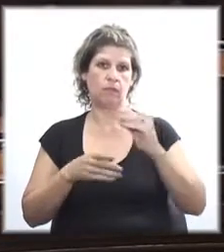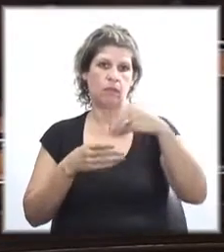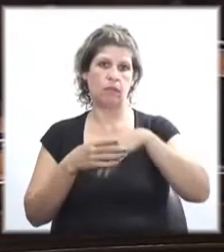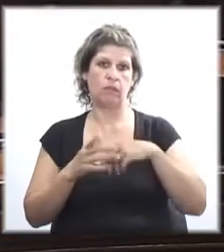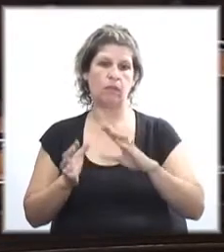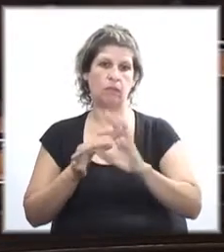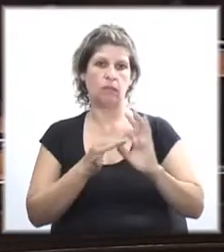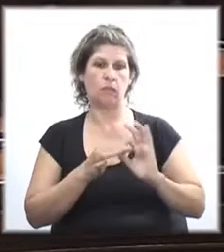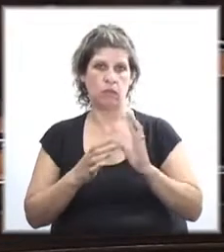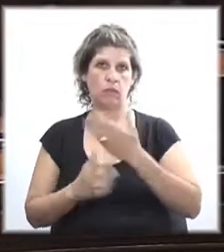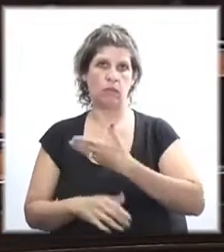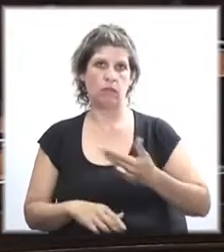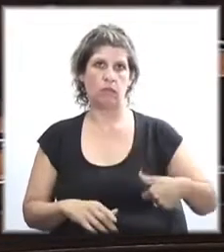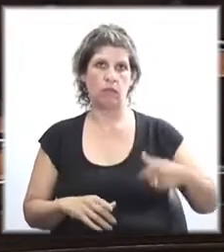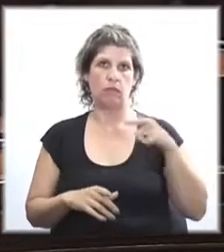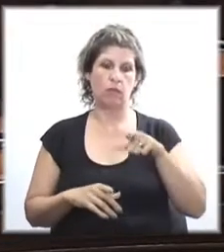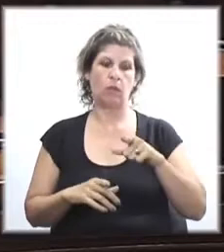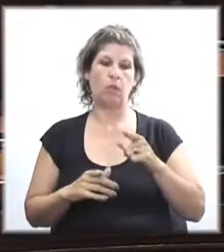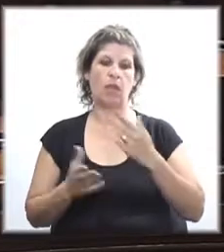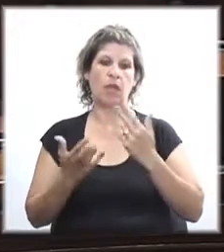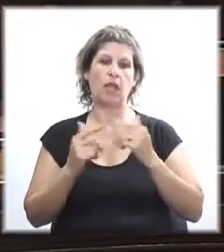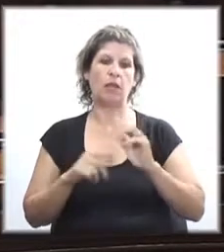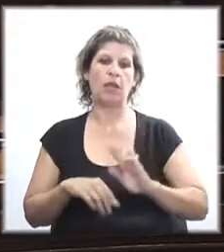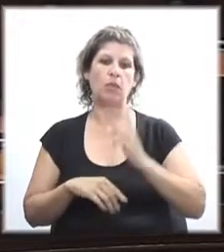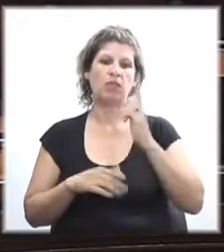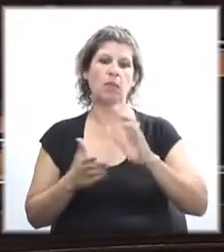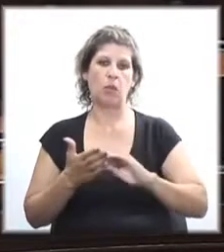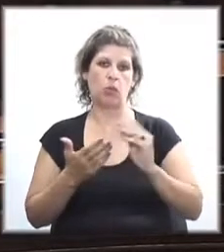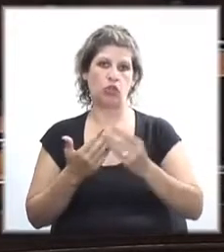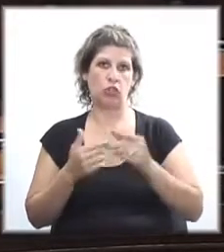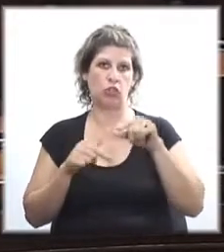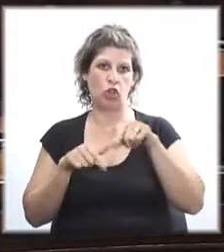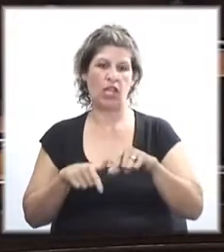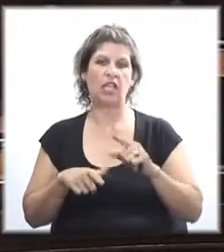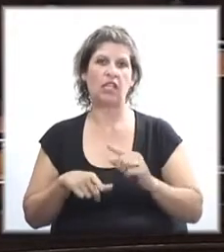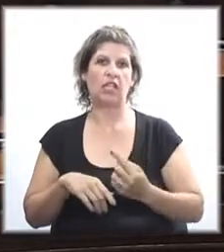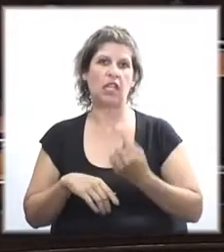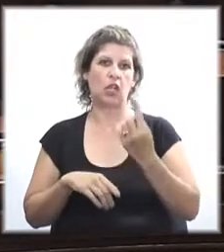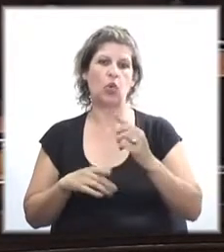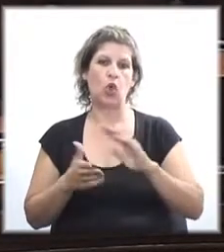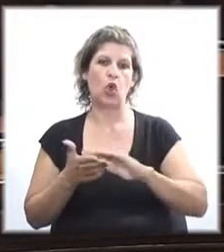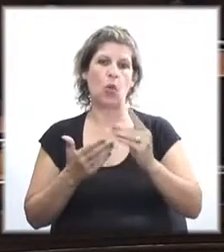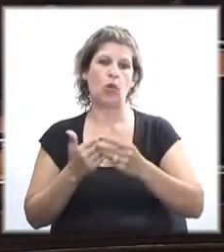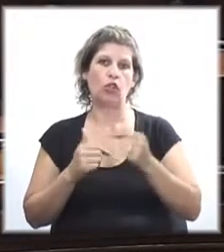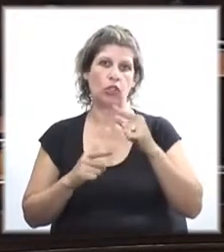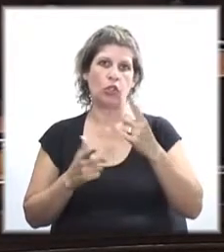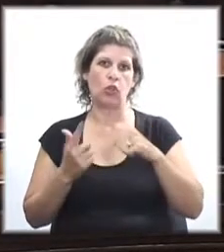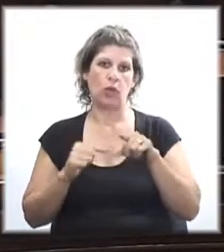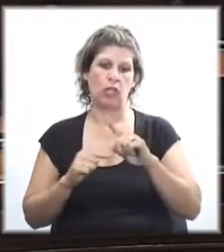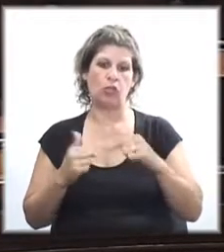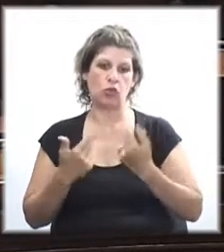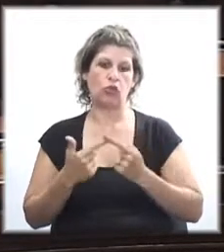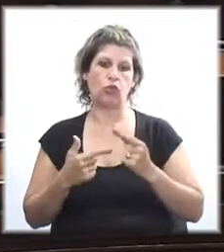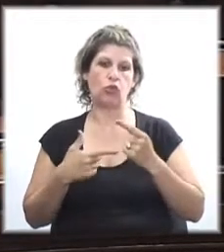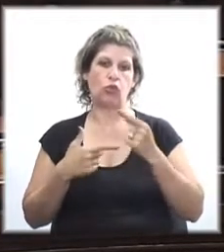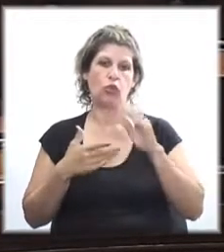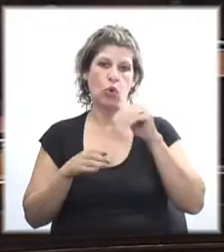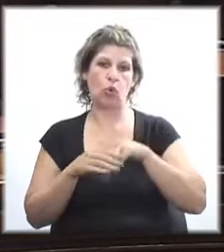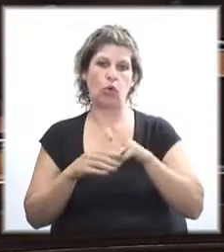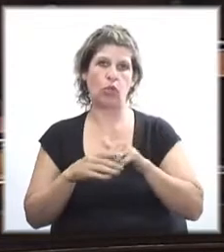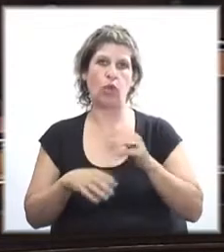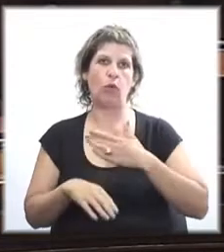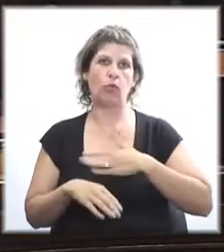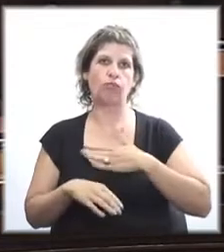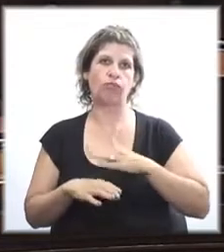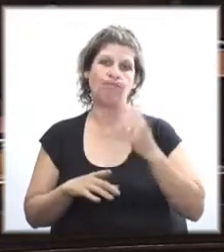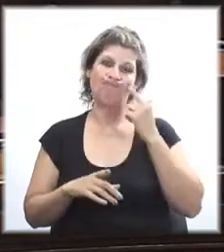de gobierno para tratar los principales proyectos, este era uno de los proyectos y por eso lo votamos. Con gusto a poco,